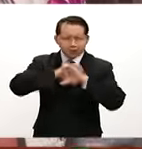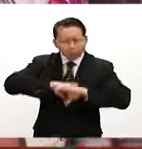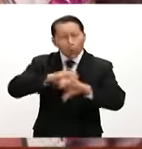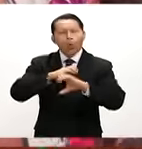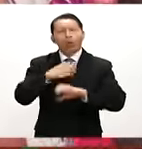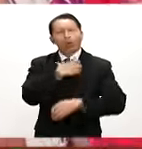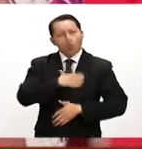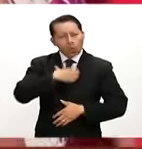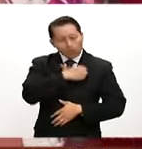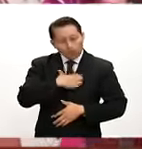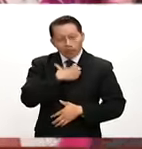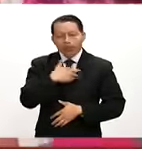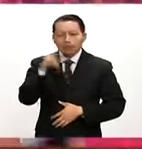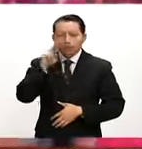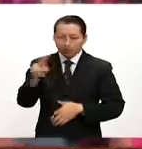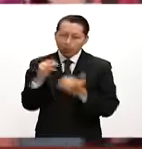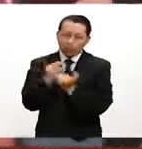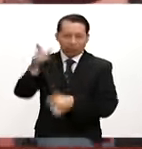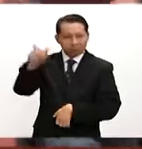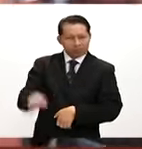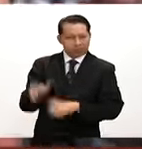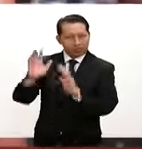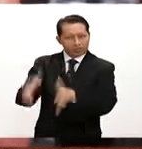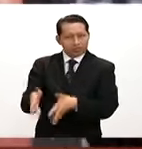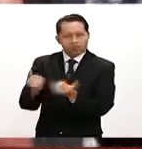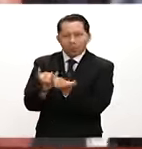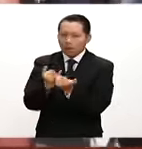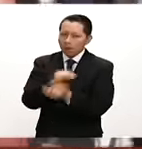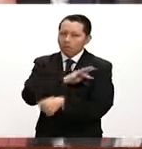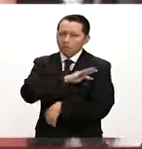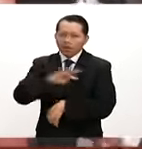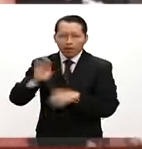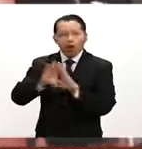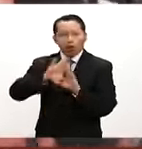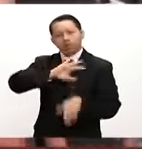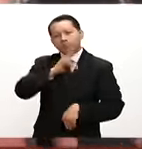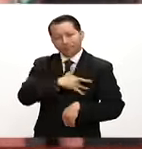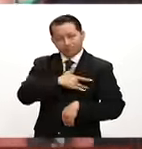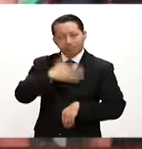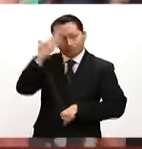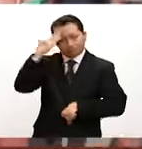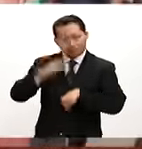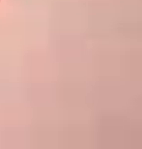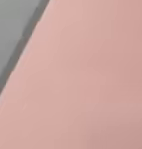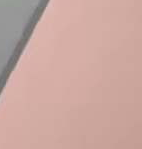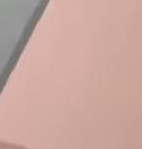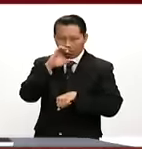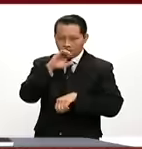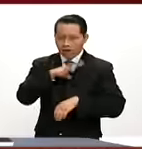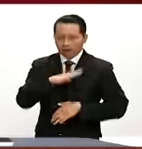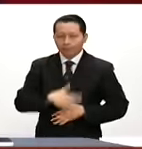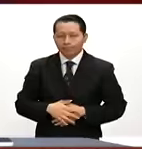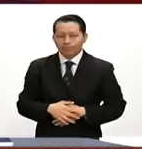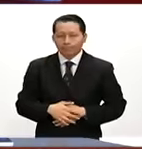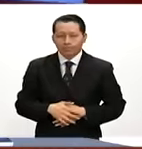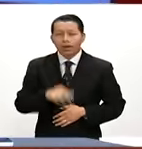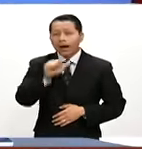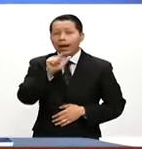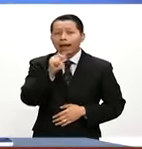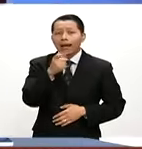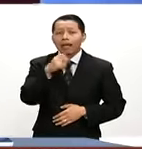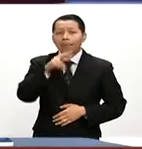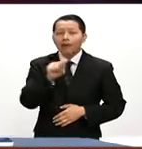lo positivo que era él y mi tesoro más grande que fue este recuerdo cuando hizo mi fotografía. Alejandra